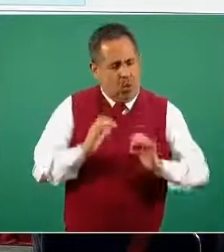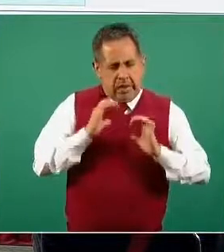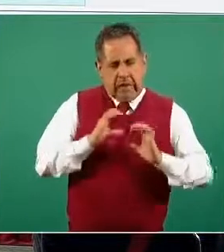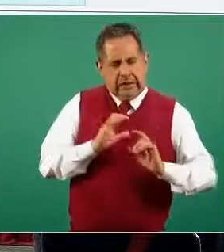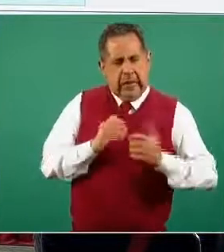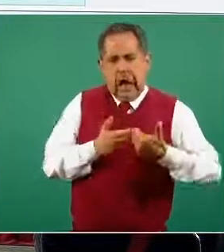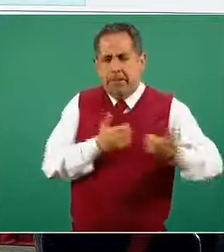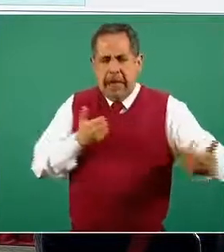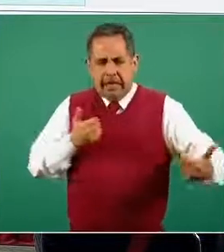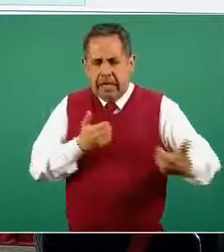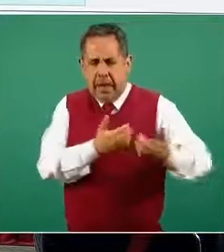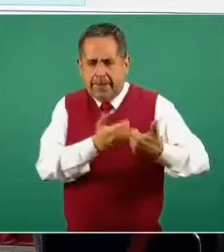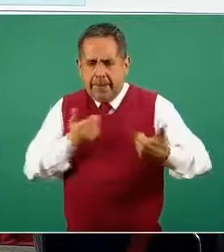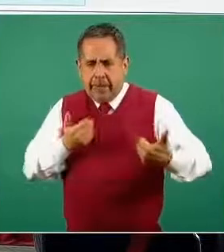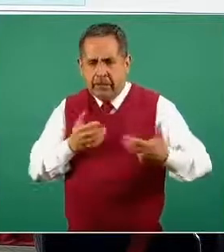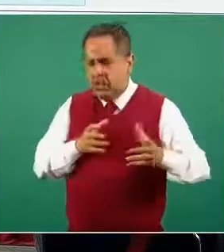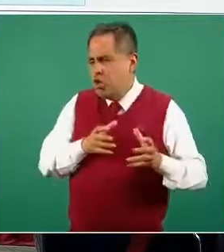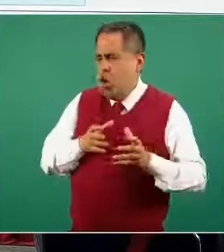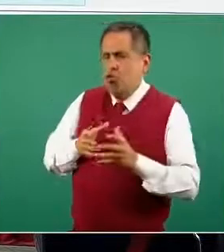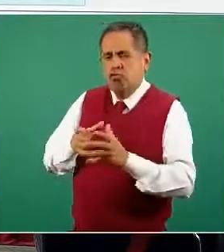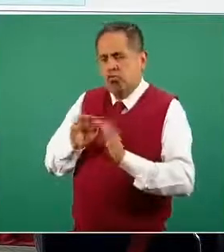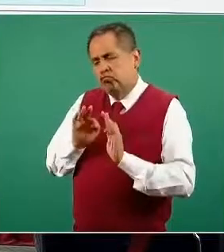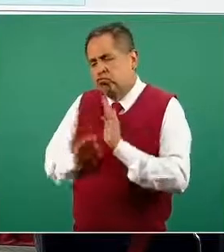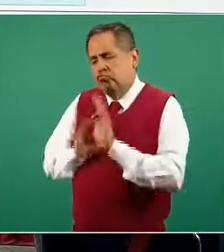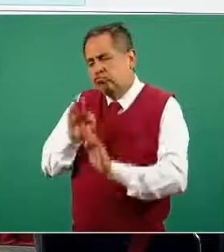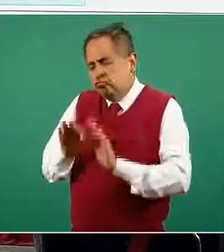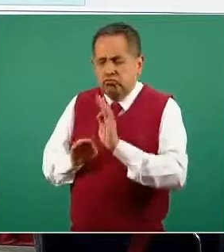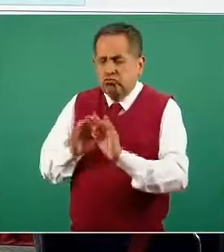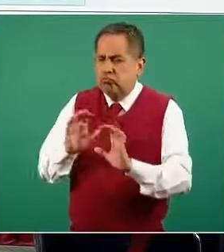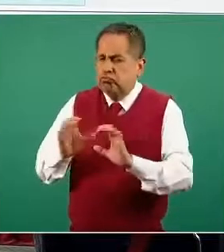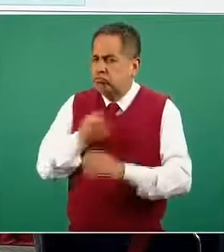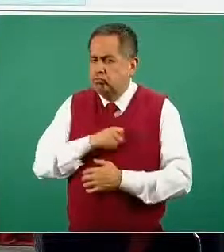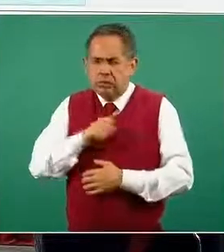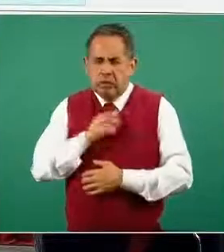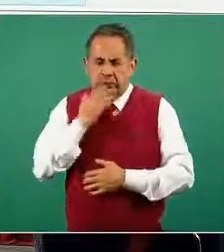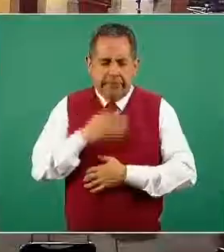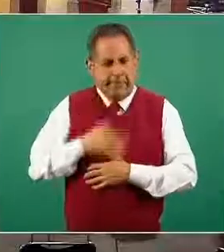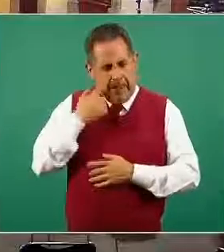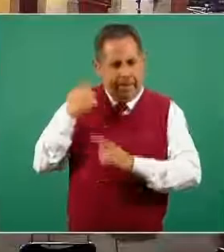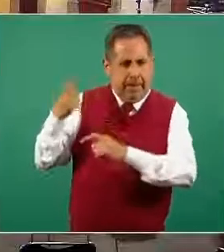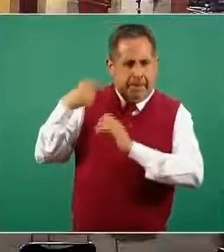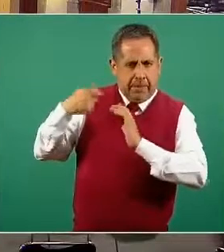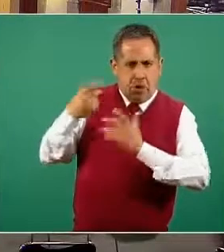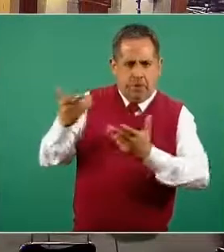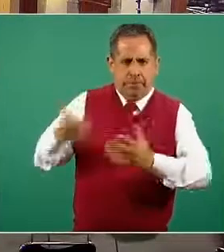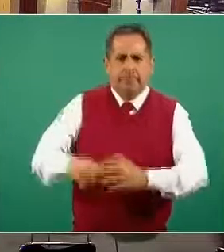separar las diferentes poblaciones y que se pueda dar continuidad a este servicio esencial por favor el vídeo